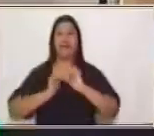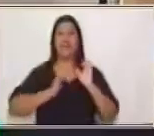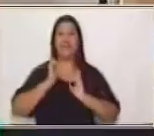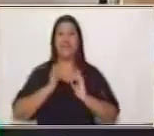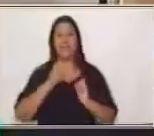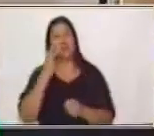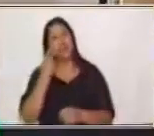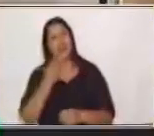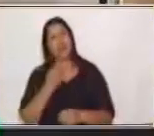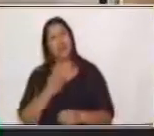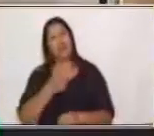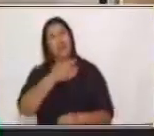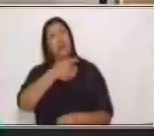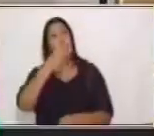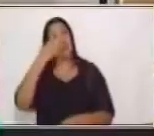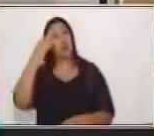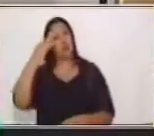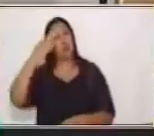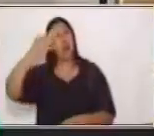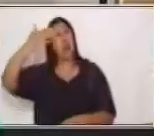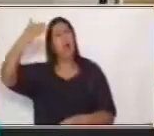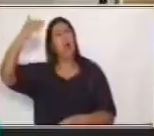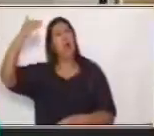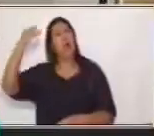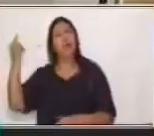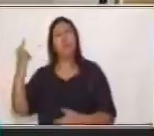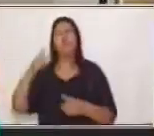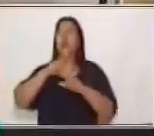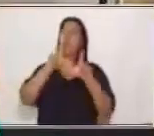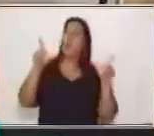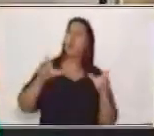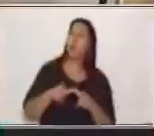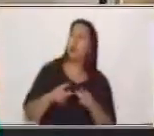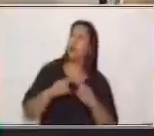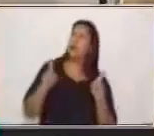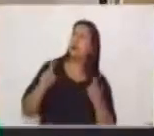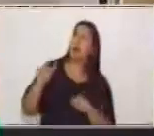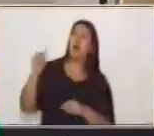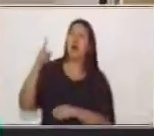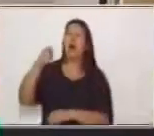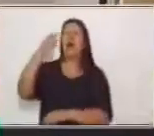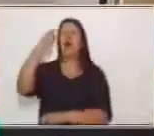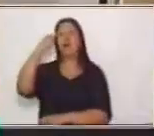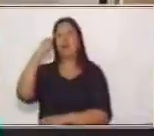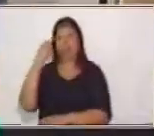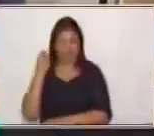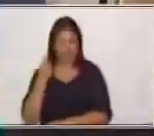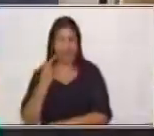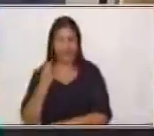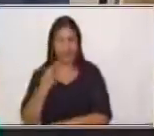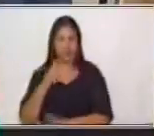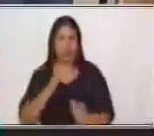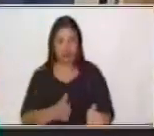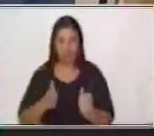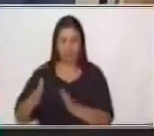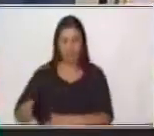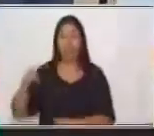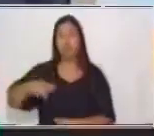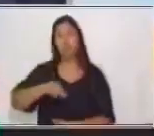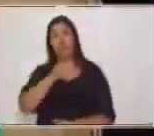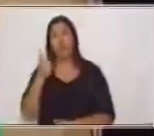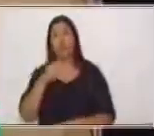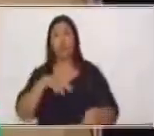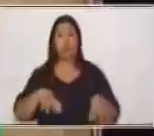incluso te transportan a otros lugares, verdad. Ahora vamos a pasar a otra actividad, como te decía,